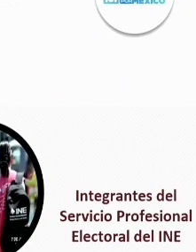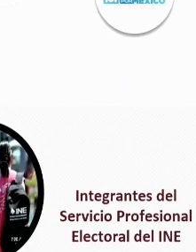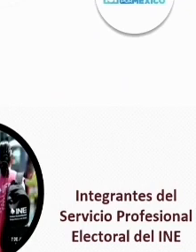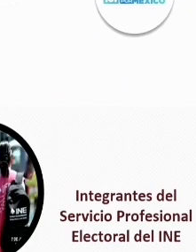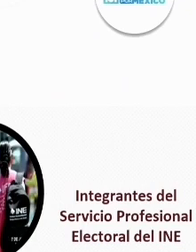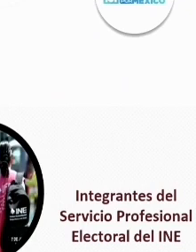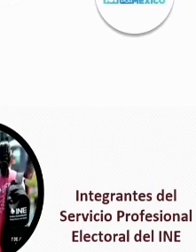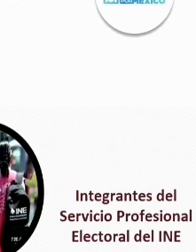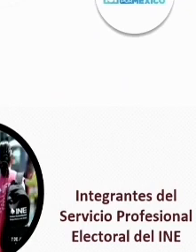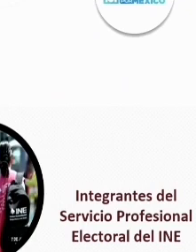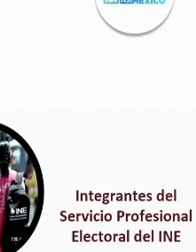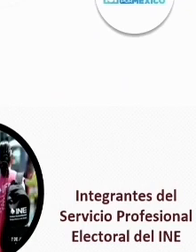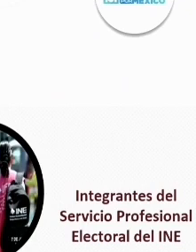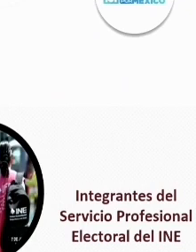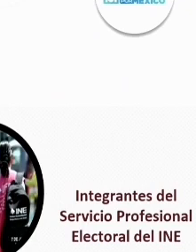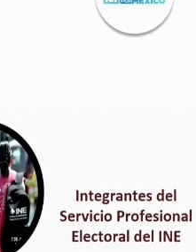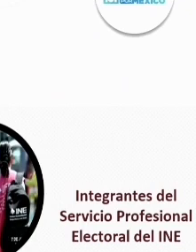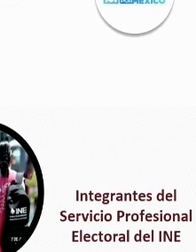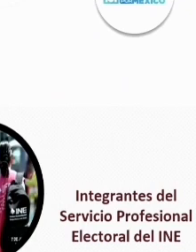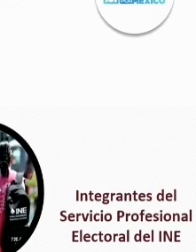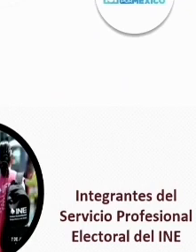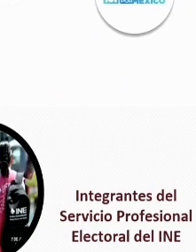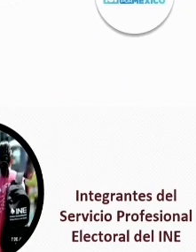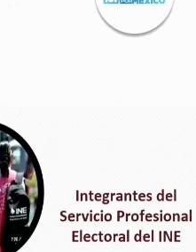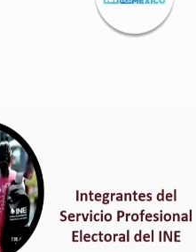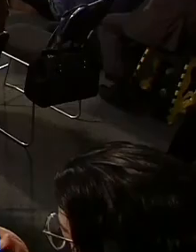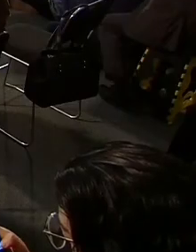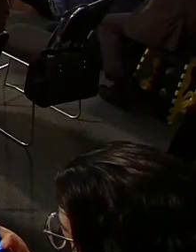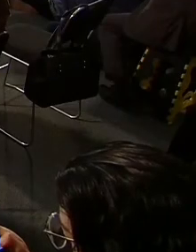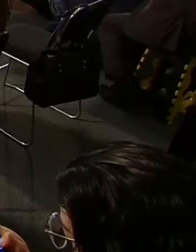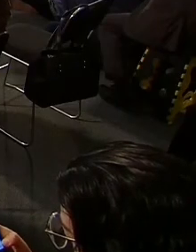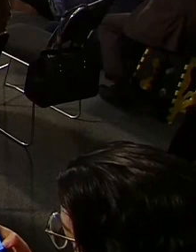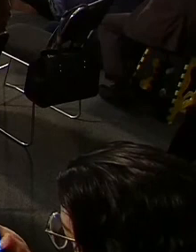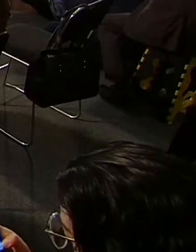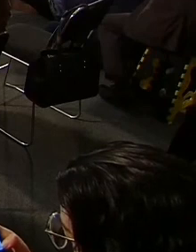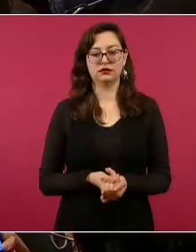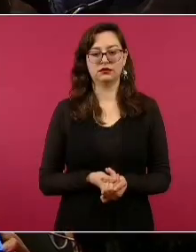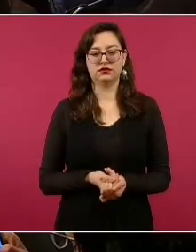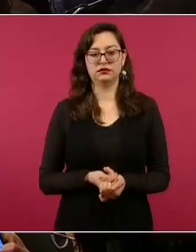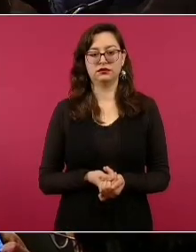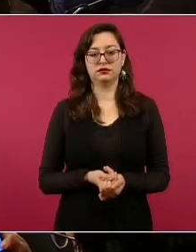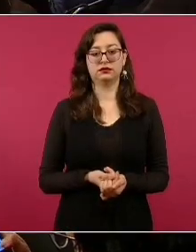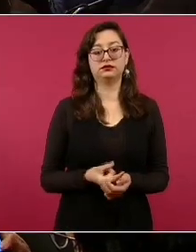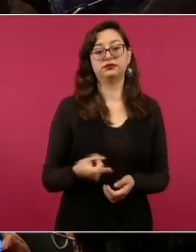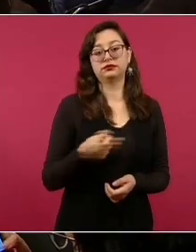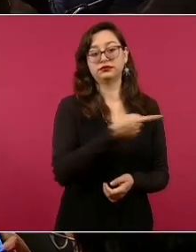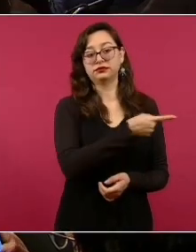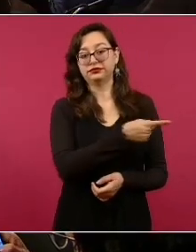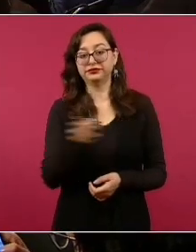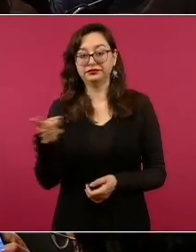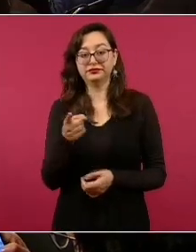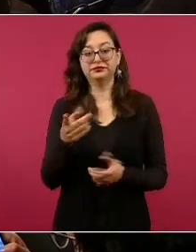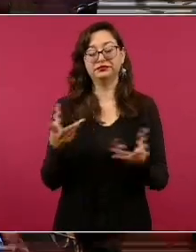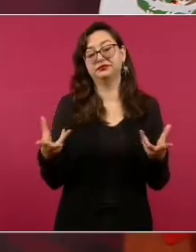Suprema Corte de Justicia en pleno narcoestado,